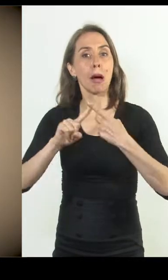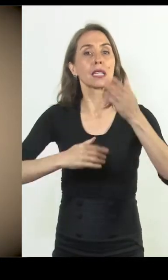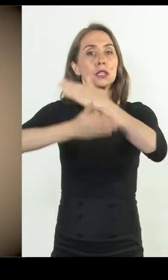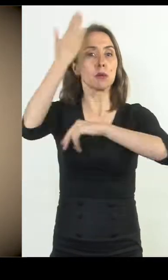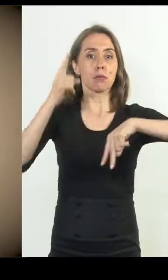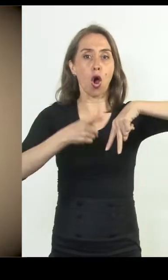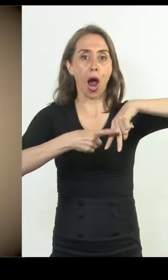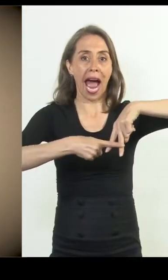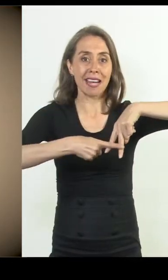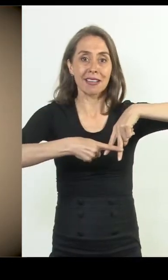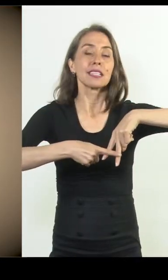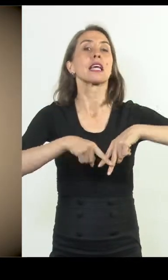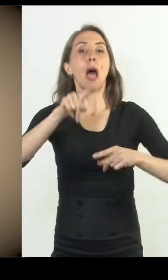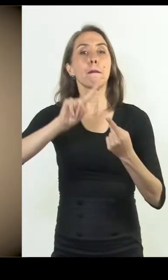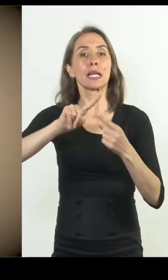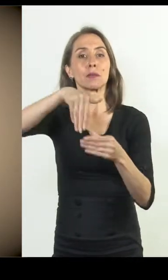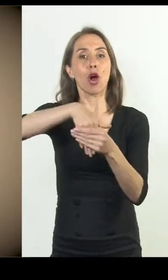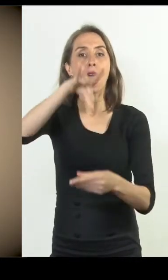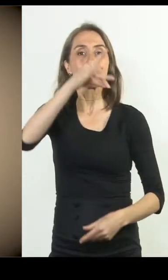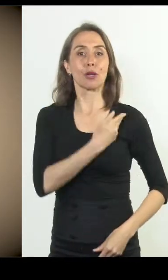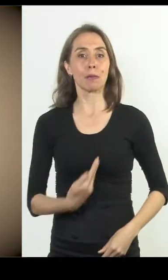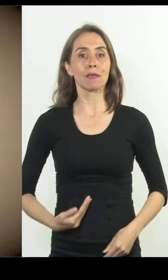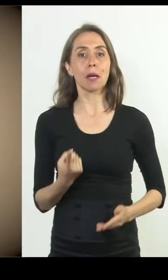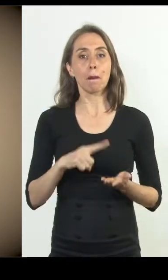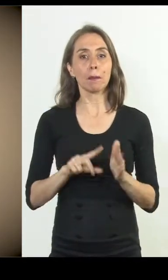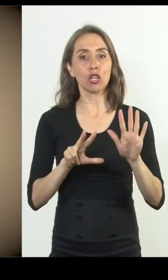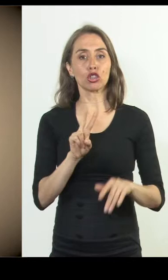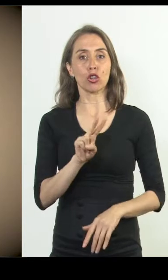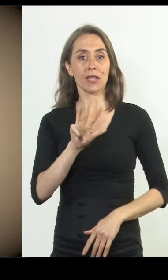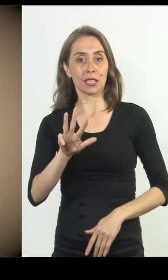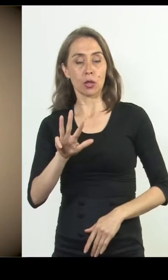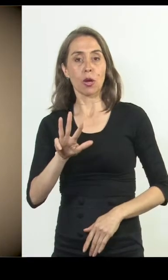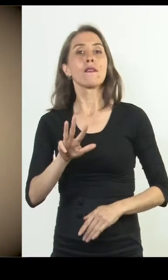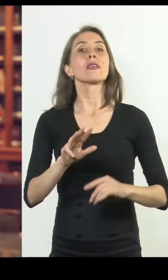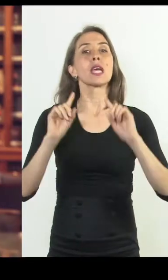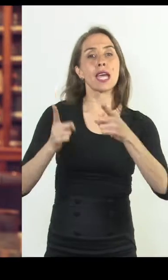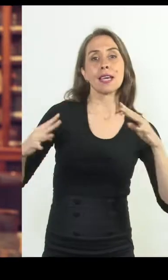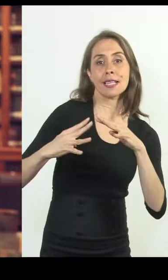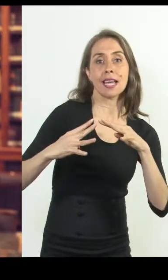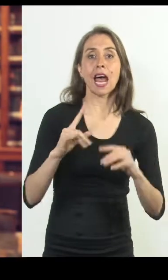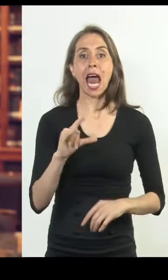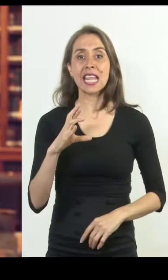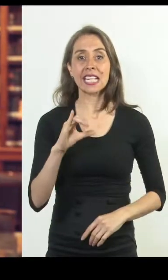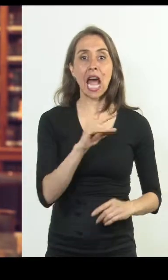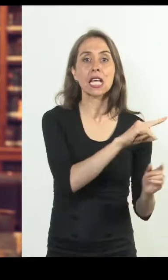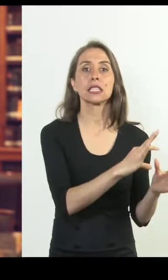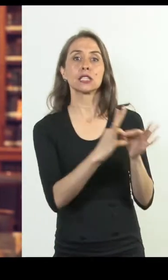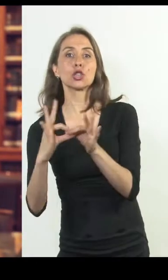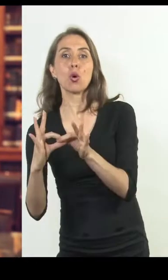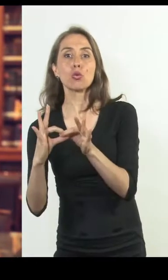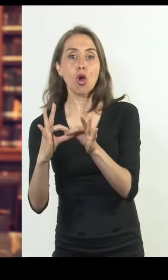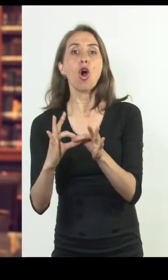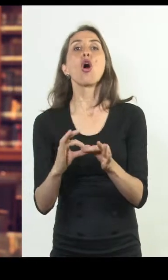anarquía y en las elecciones presidenciales del año 1829. Tras la batalla del Ircay, se unieron a los pelucones y Portales